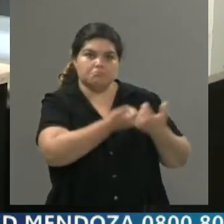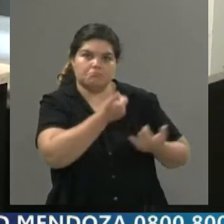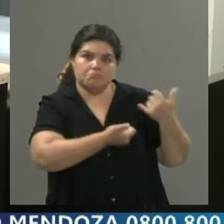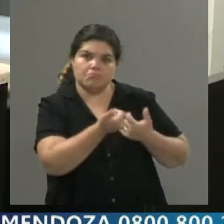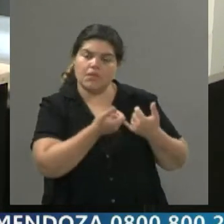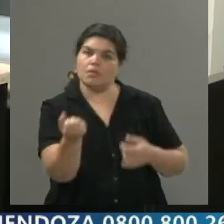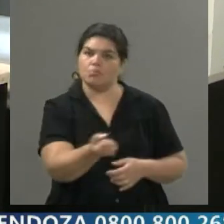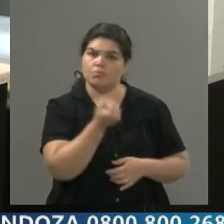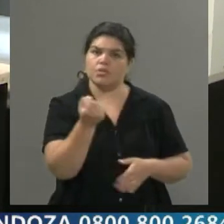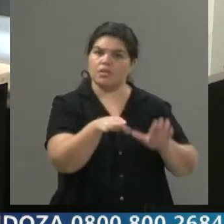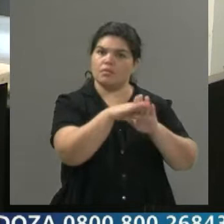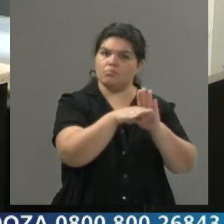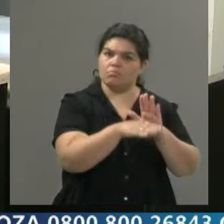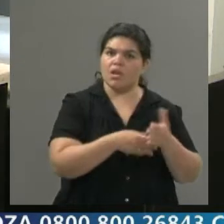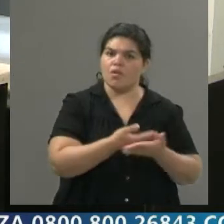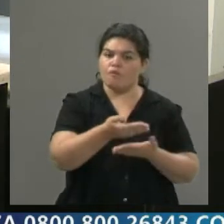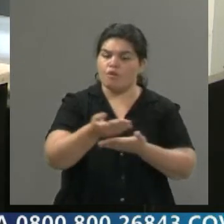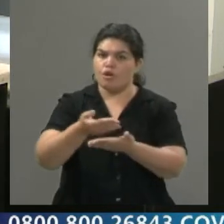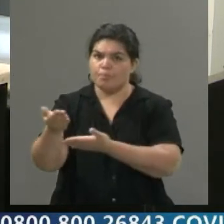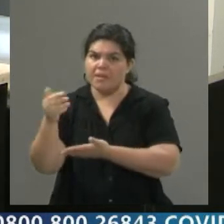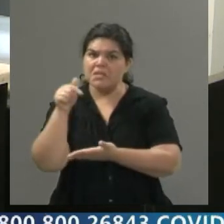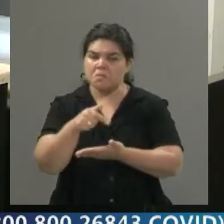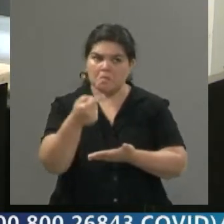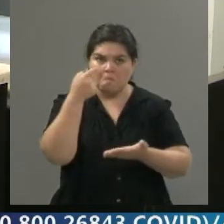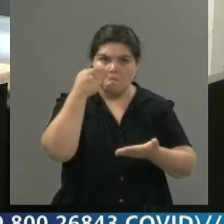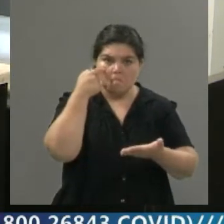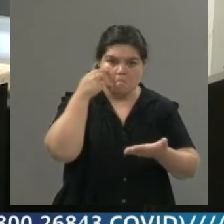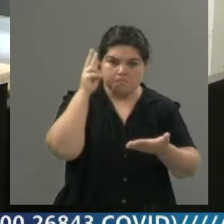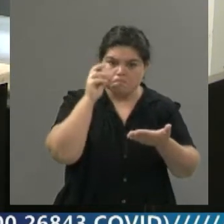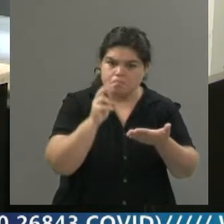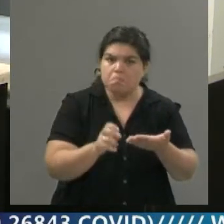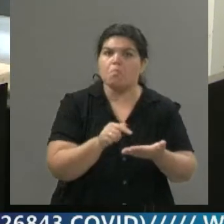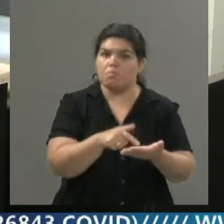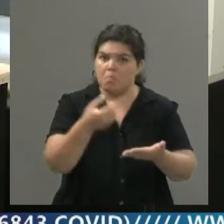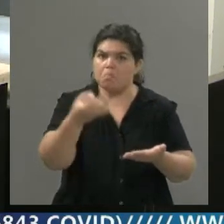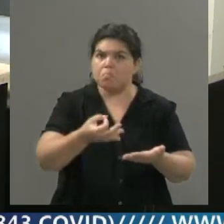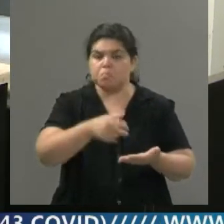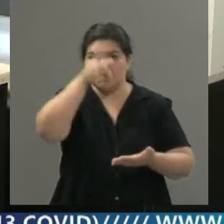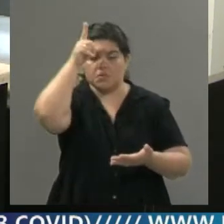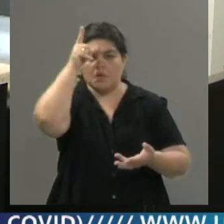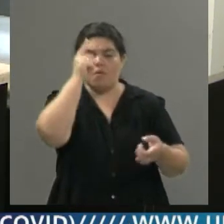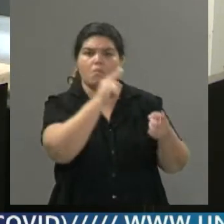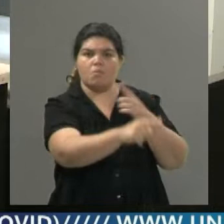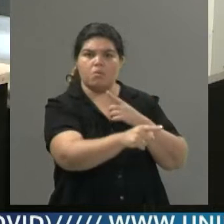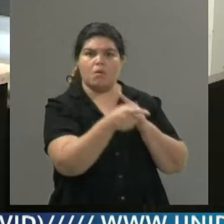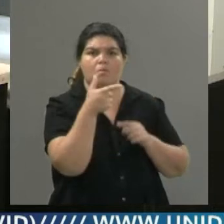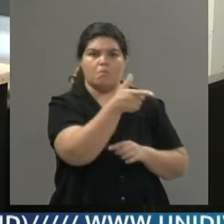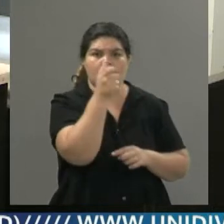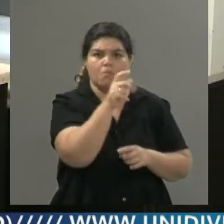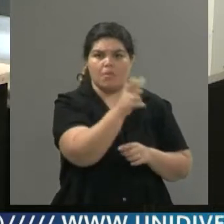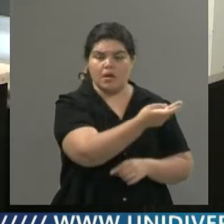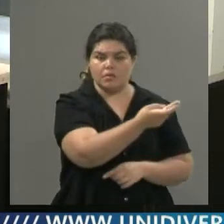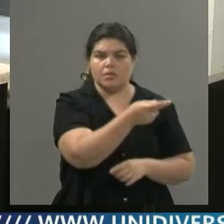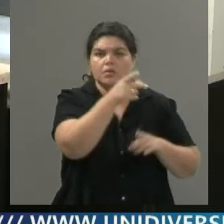acceso a estos informes y conocer lo que pasa en este caso con el tema del gatillo fácil o también las